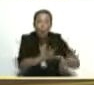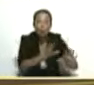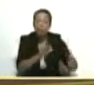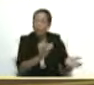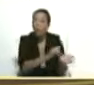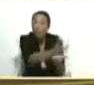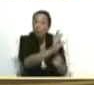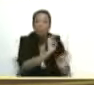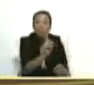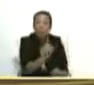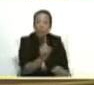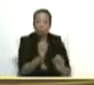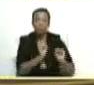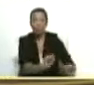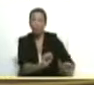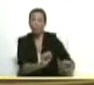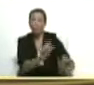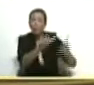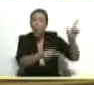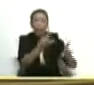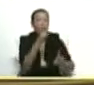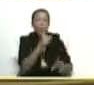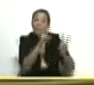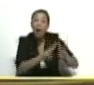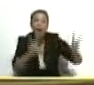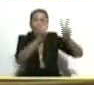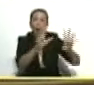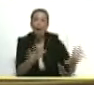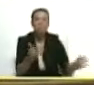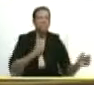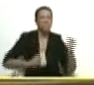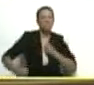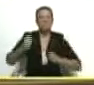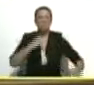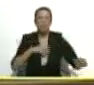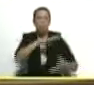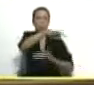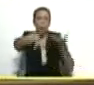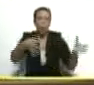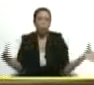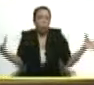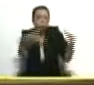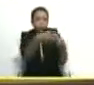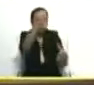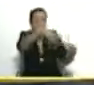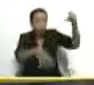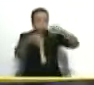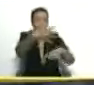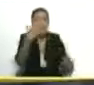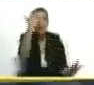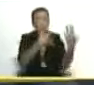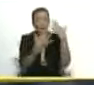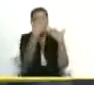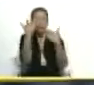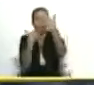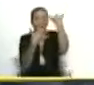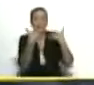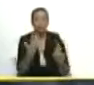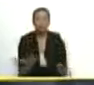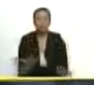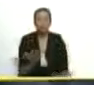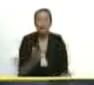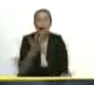todos esos antivalores que hacen una mezcla que confunde mentes y corazones.